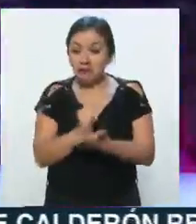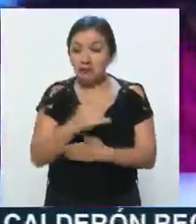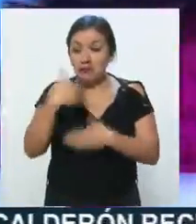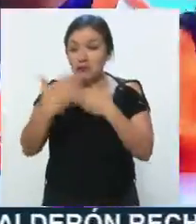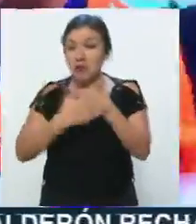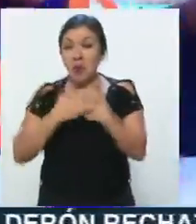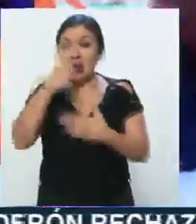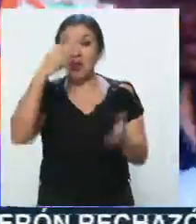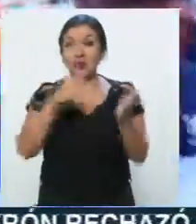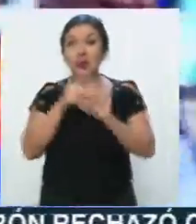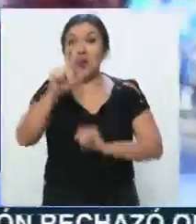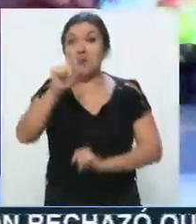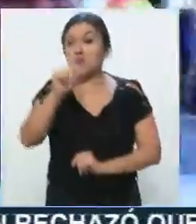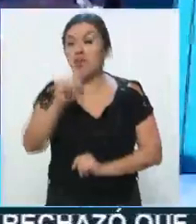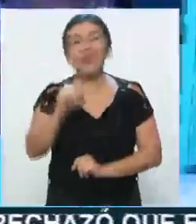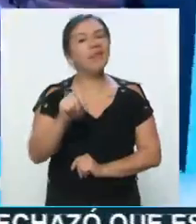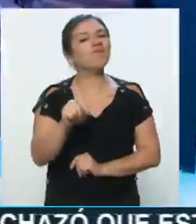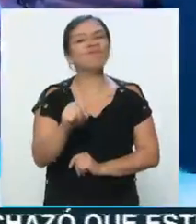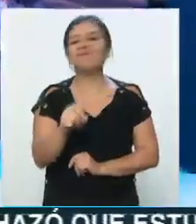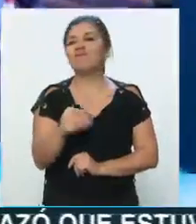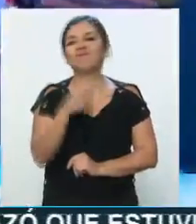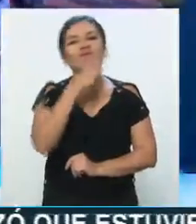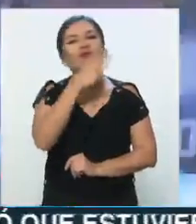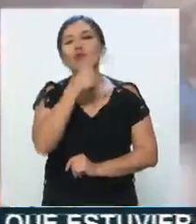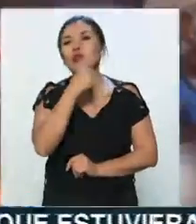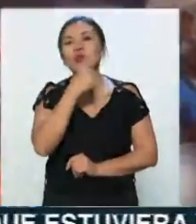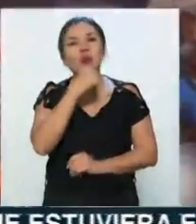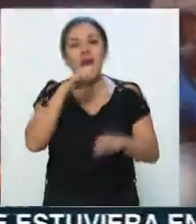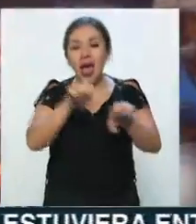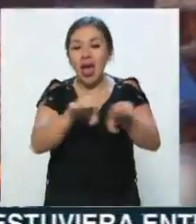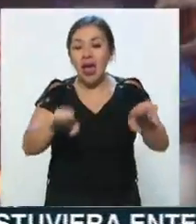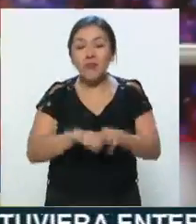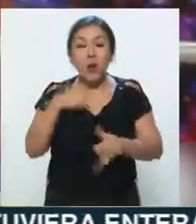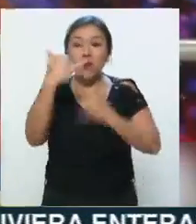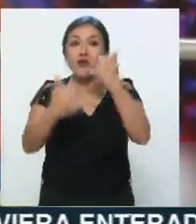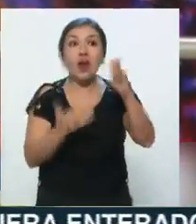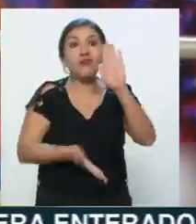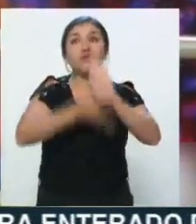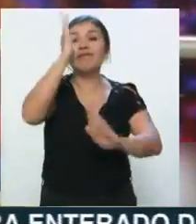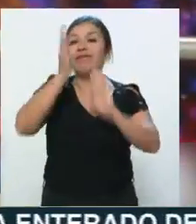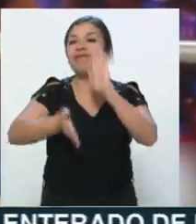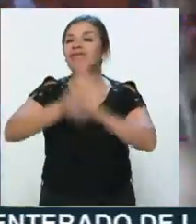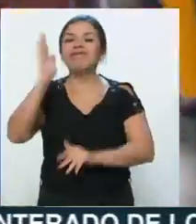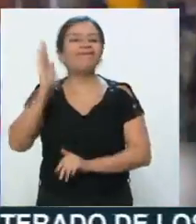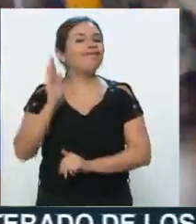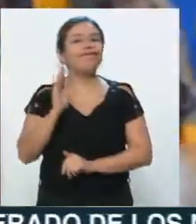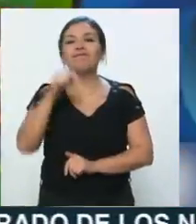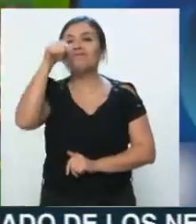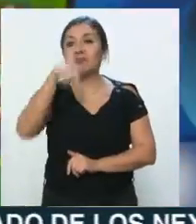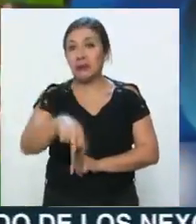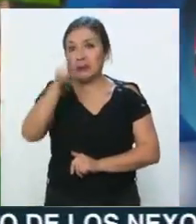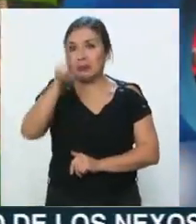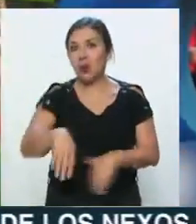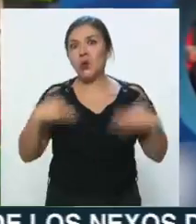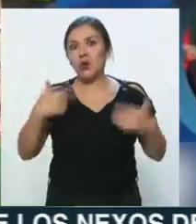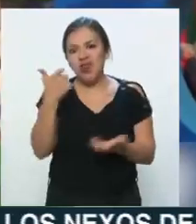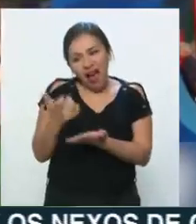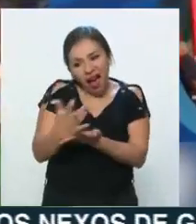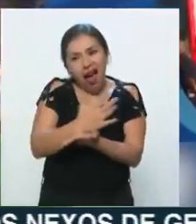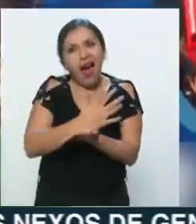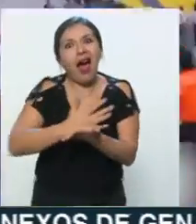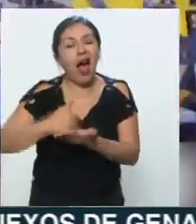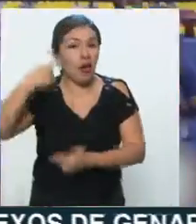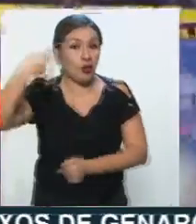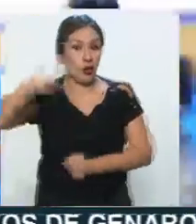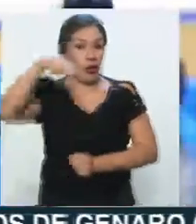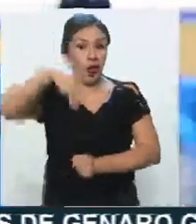no se va a poder tener partidos al extranjero dentro de lo que es una amplia y gran ganancia económica que